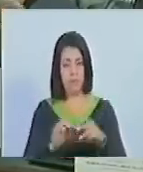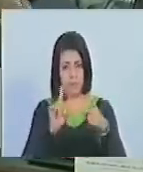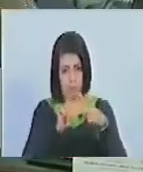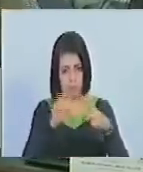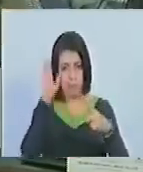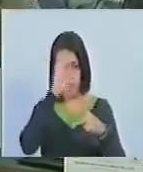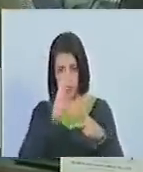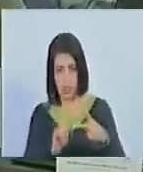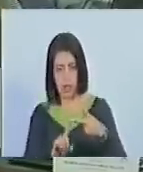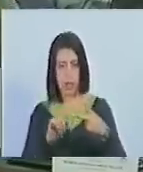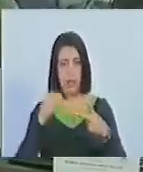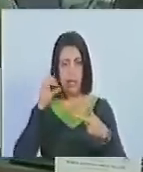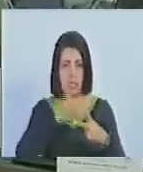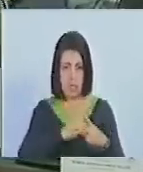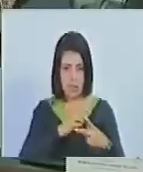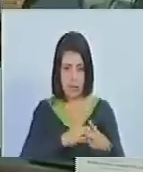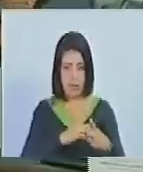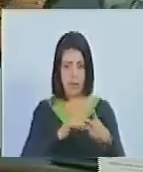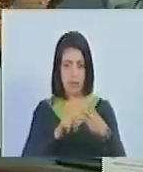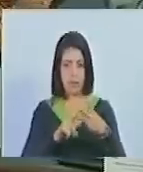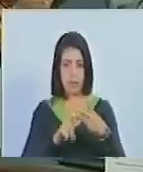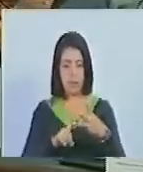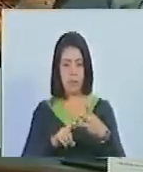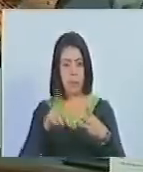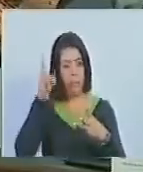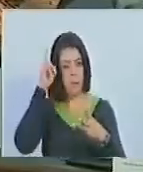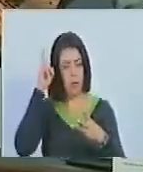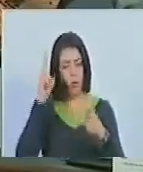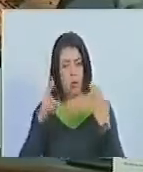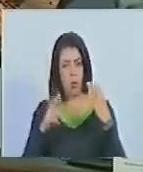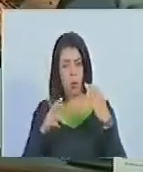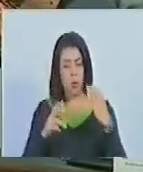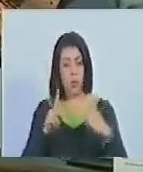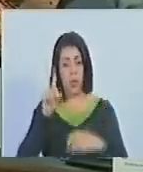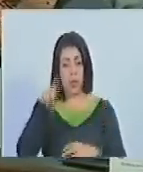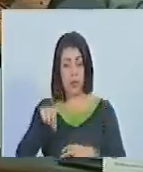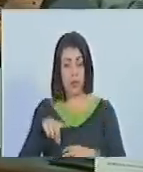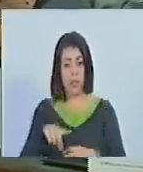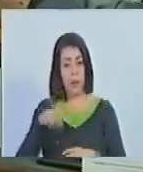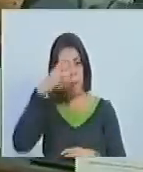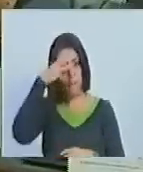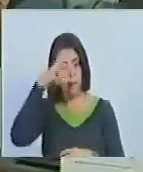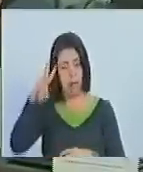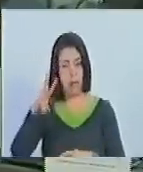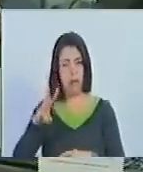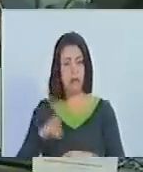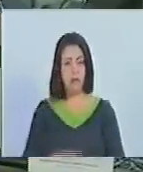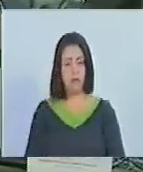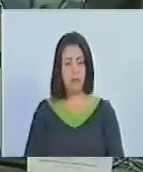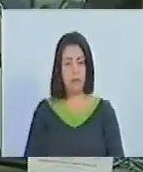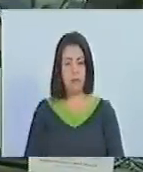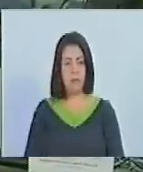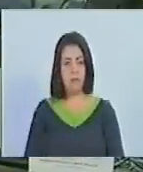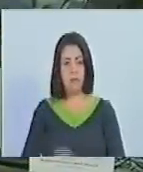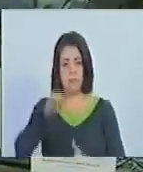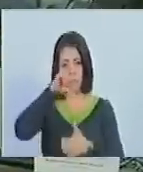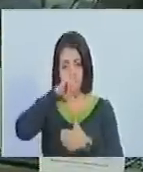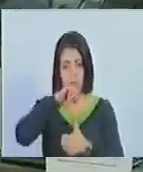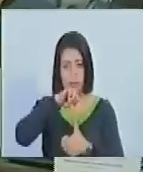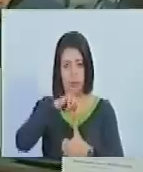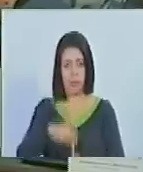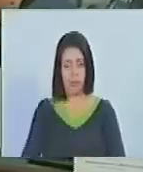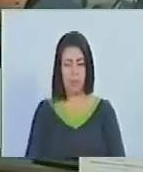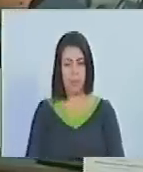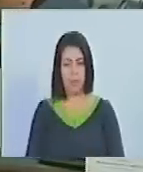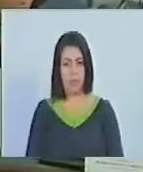Brasil Chile Perú Colombia incluso México y las naciones centroamericanas